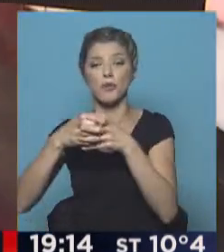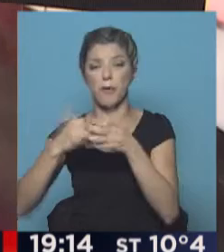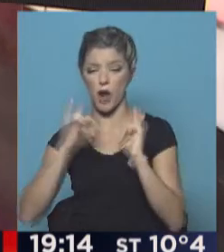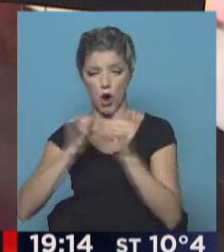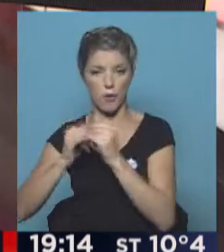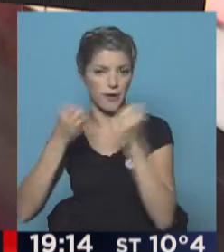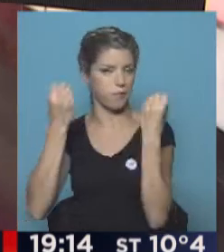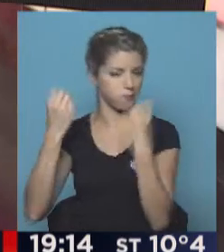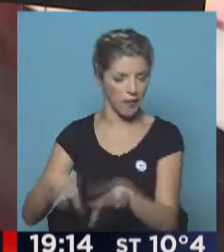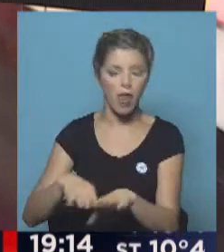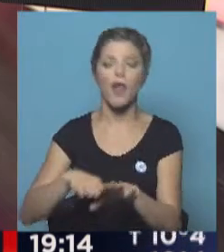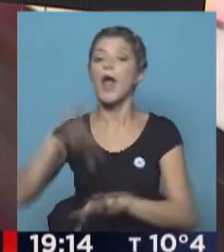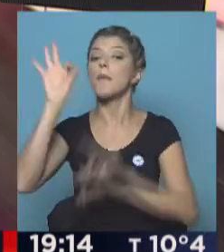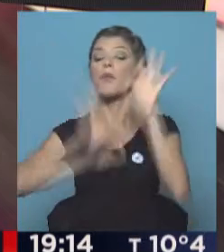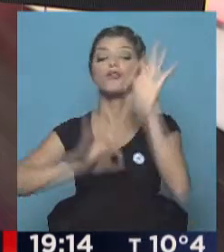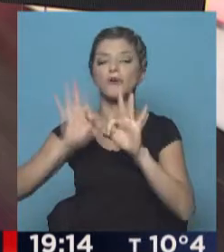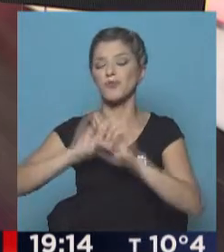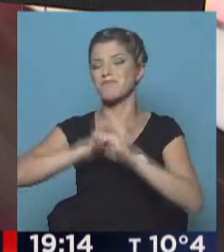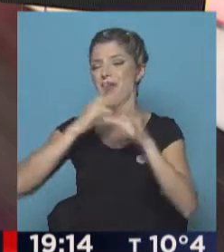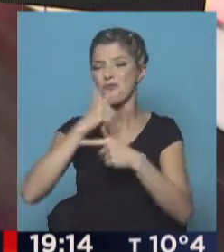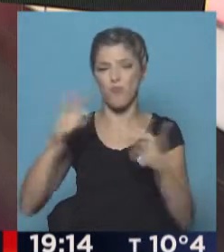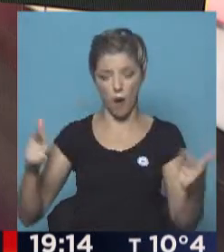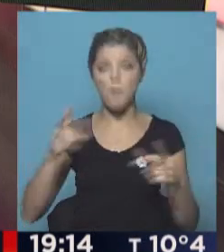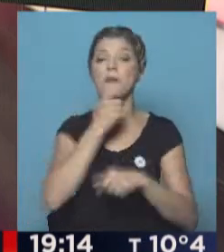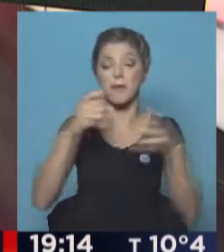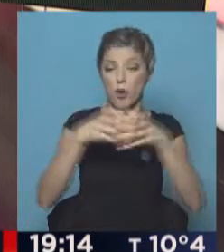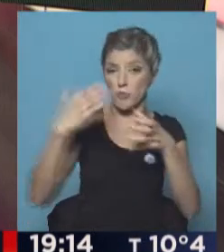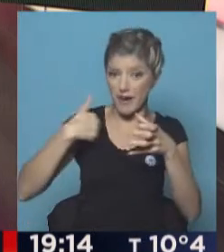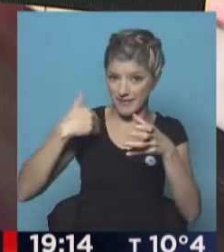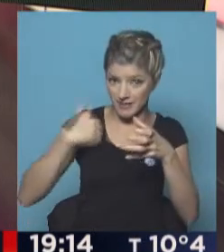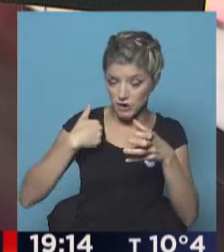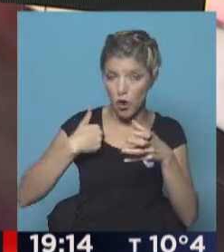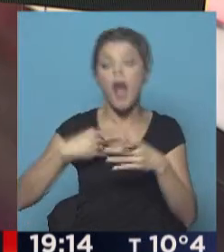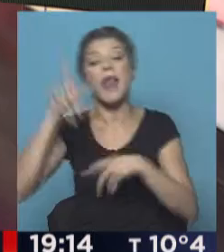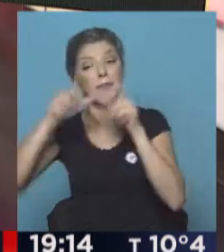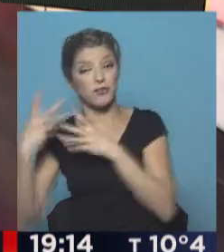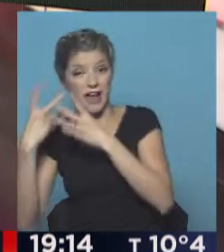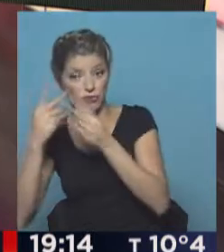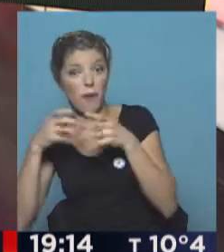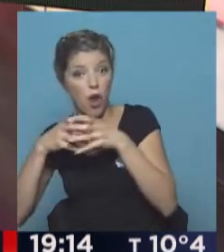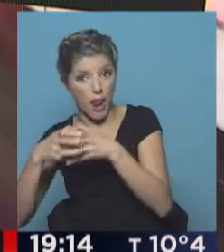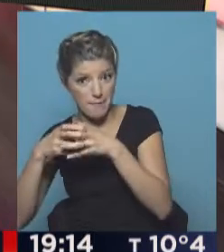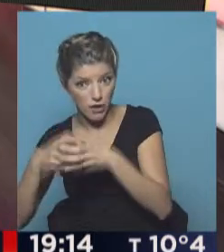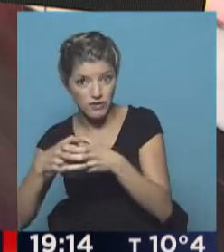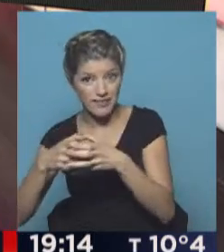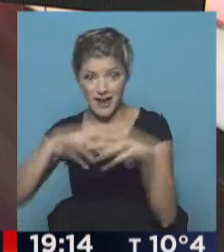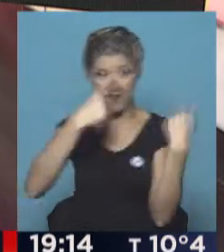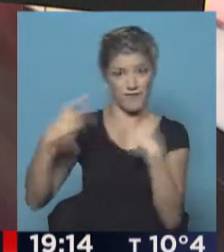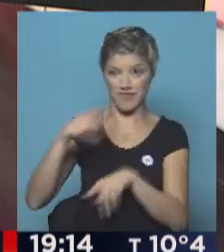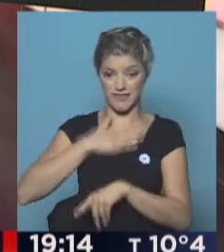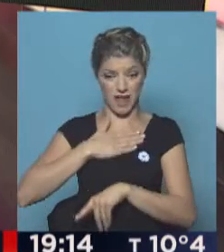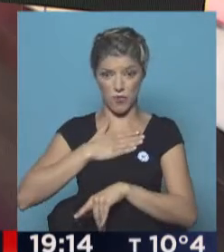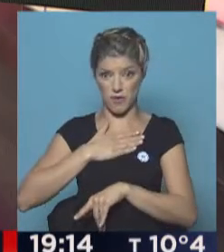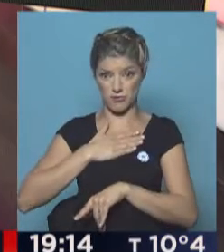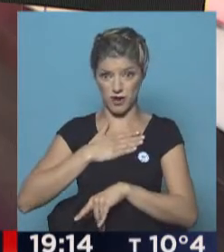claro y la selección en la Copa América debió trabajar con sparring que no eran de la propia selección juvenil de nuestro país. AFA